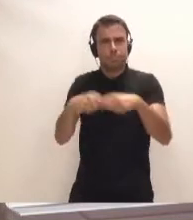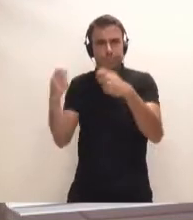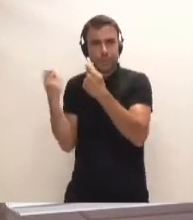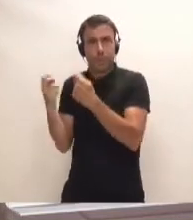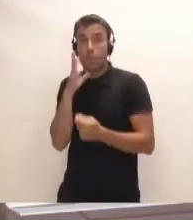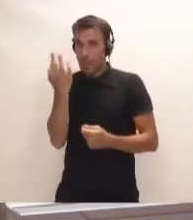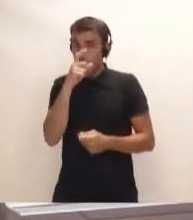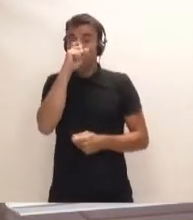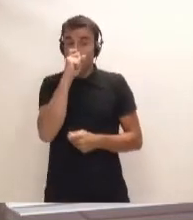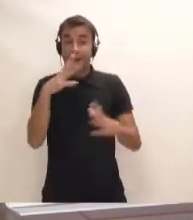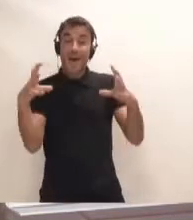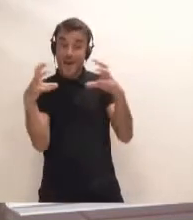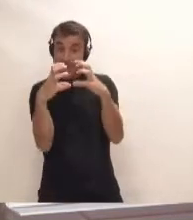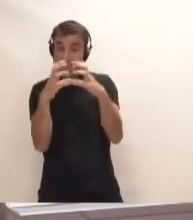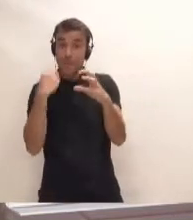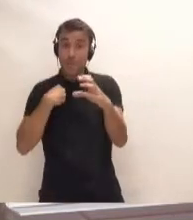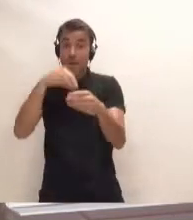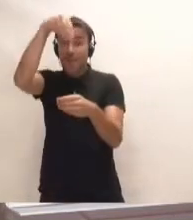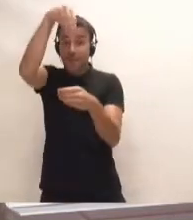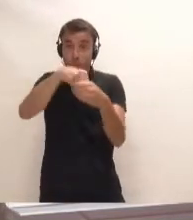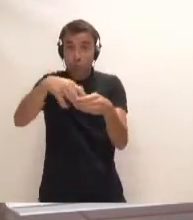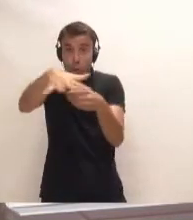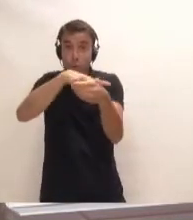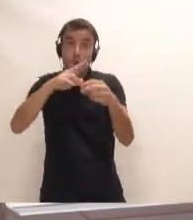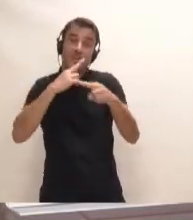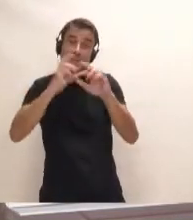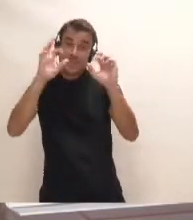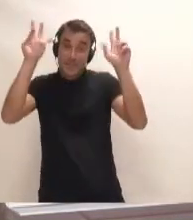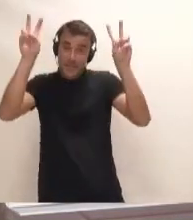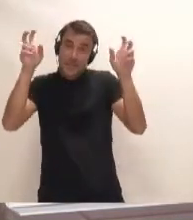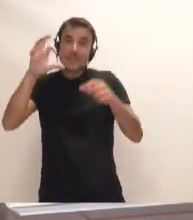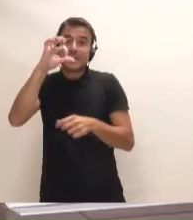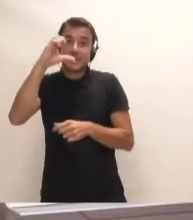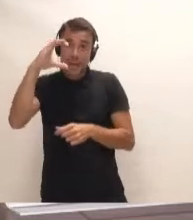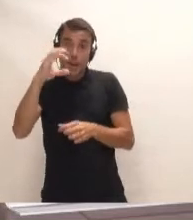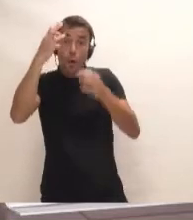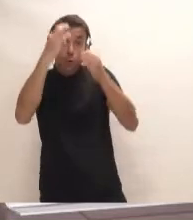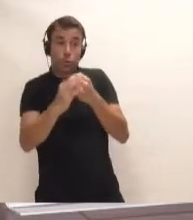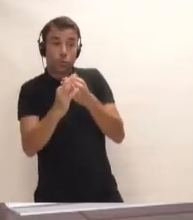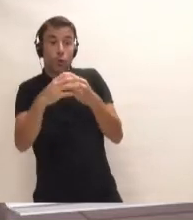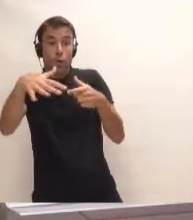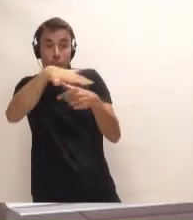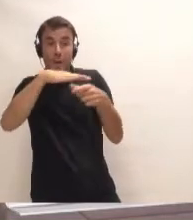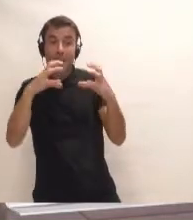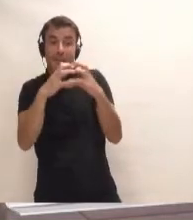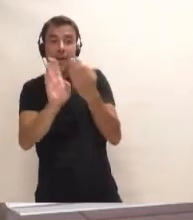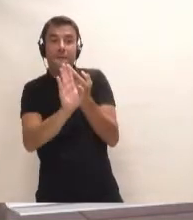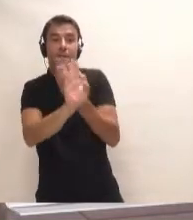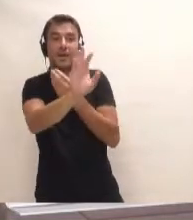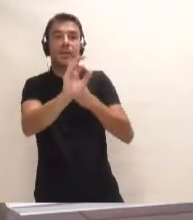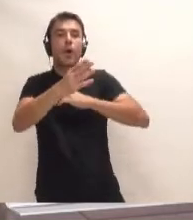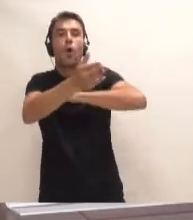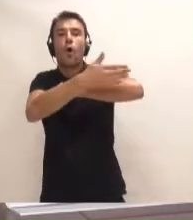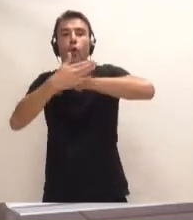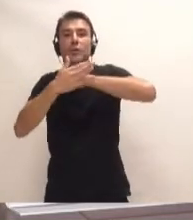que recordar que Granadilla, aparte de estar dentro de la zona sec, está justo el muelle de Granadilla enfrente de una zona de la costa